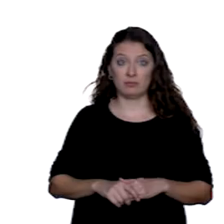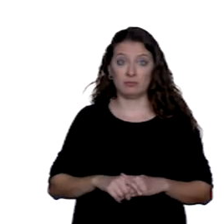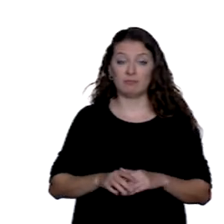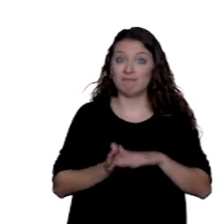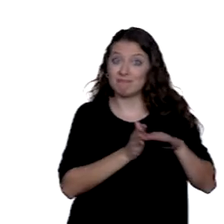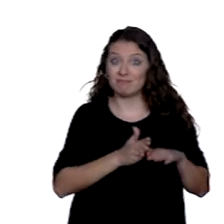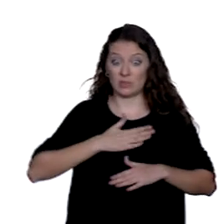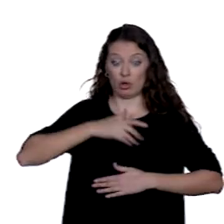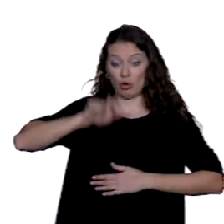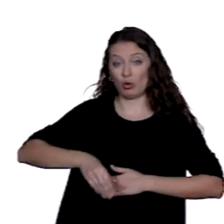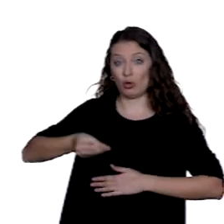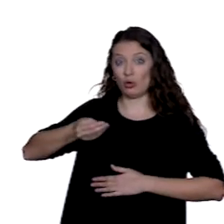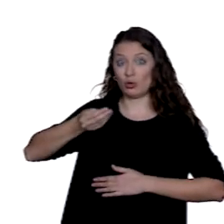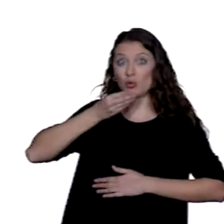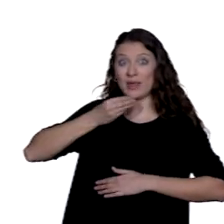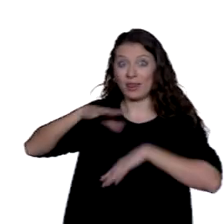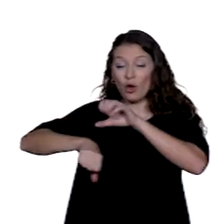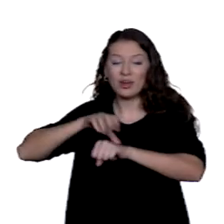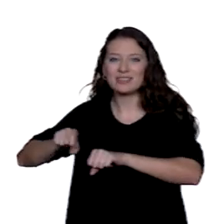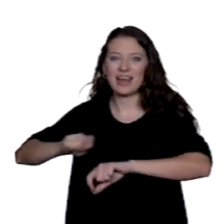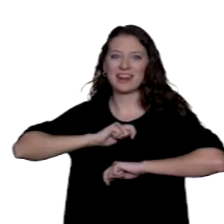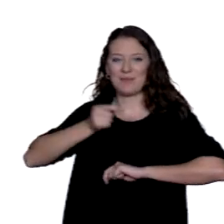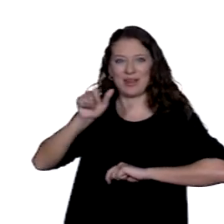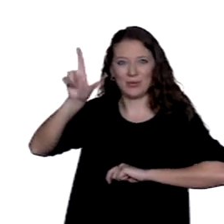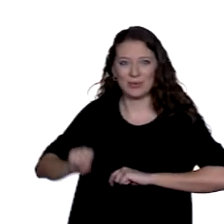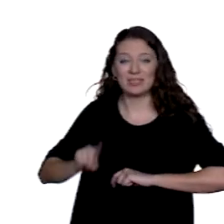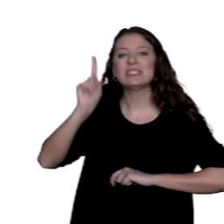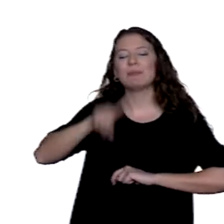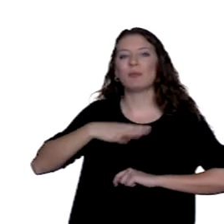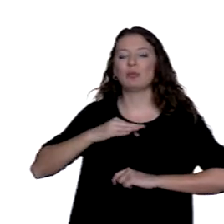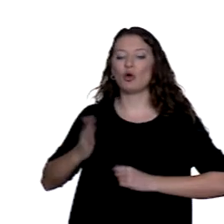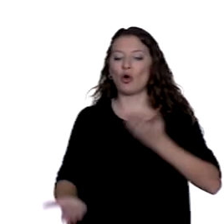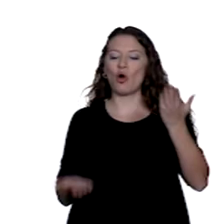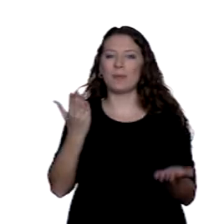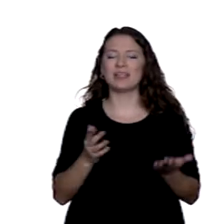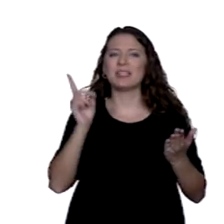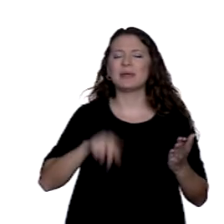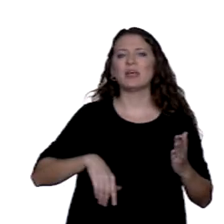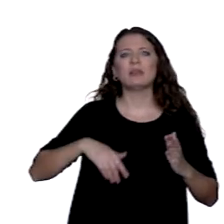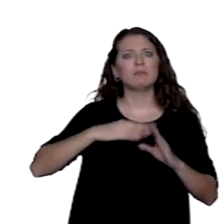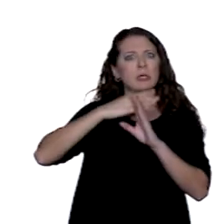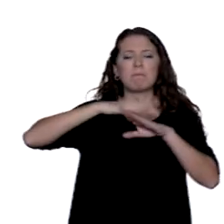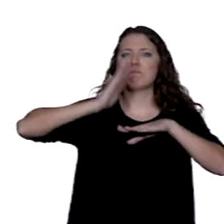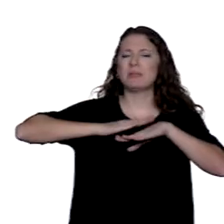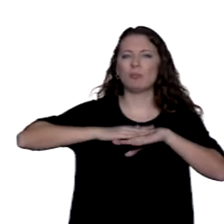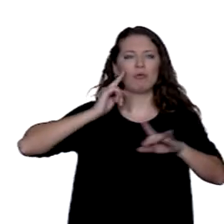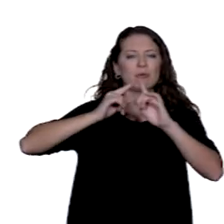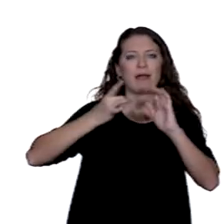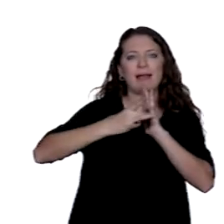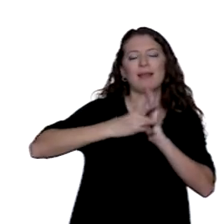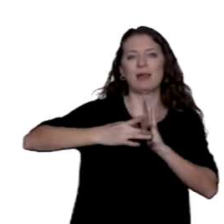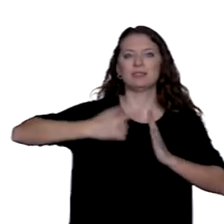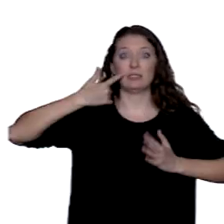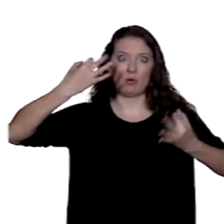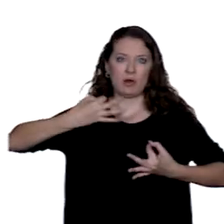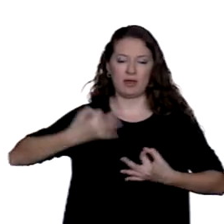disminución de precios, también nos ayudan a comparar y establecer niveles mínimos de calidad y de seguridad. A